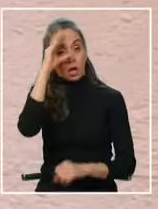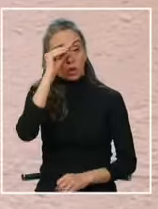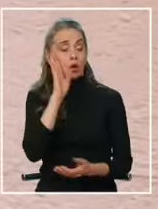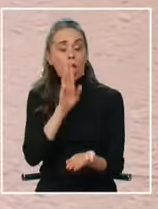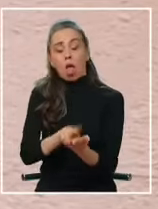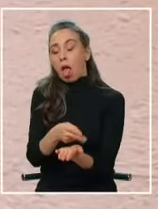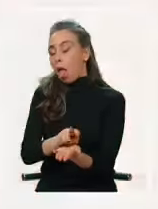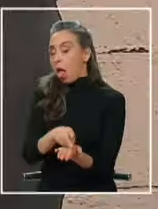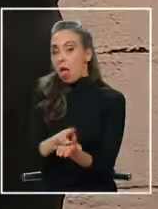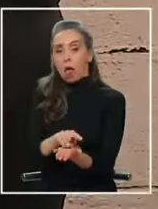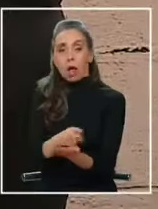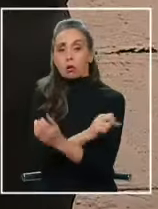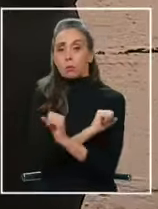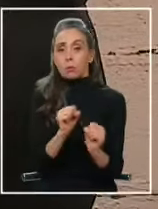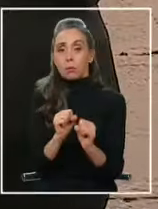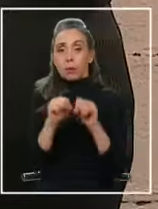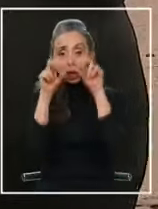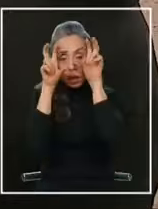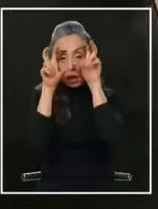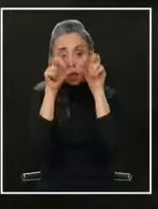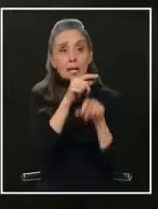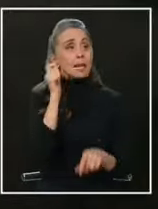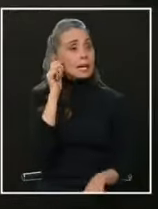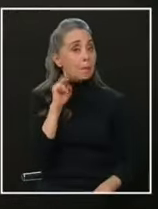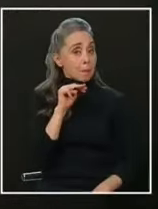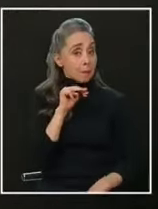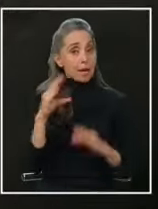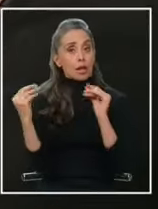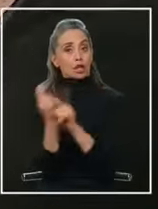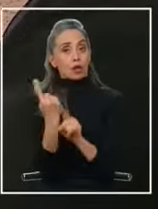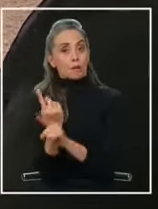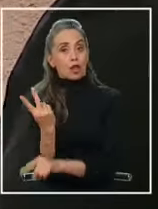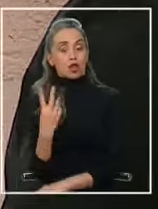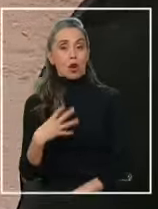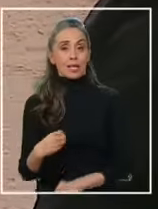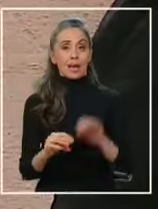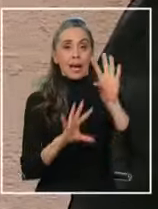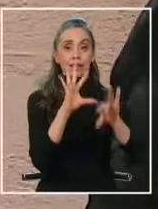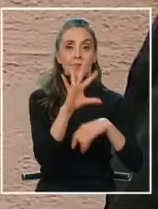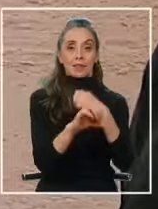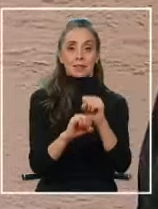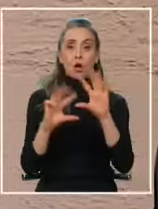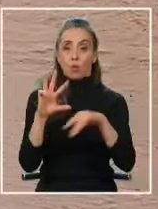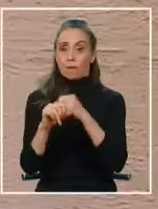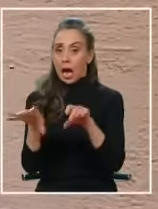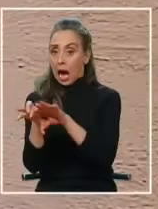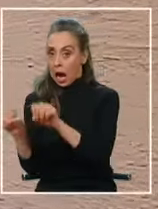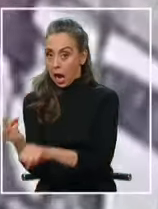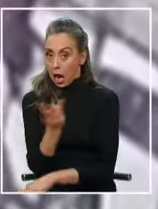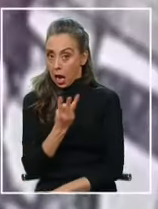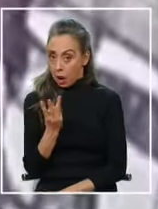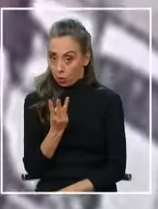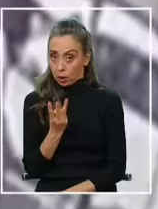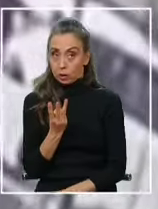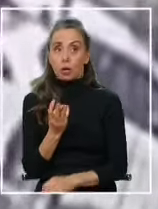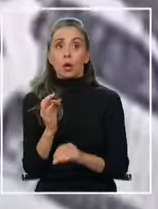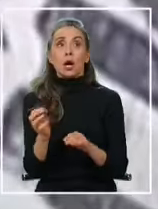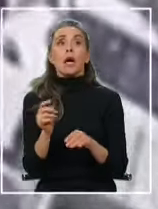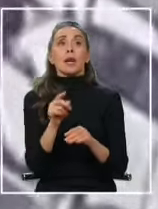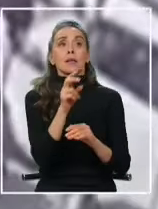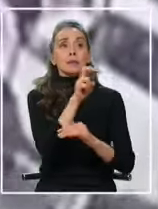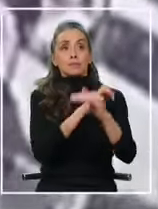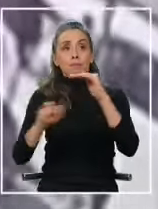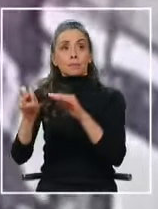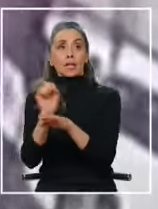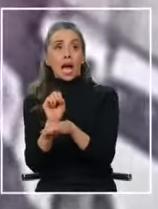anoche, nada. La mujer ya lo había conversado con sus hijas de 15 y 9 años. Esperaron dentro de